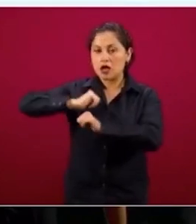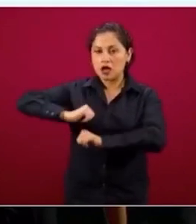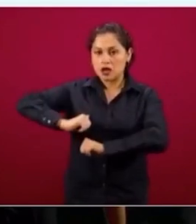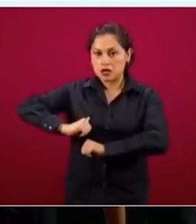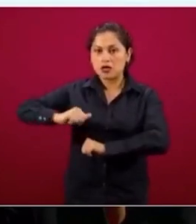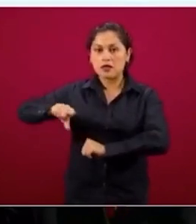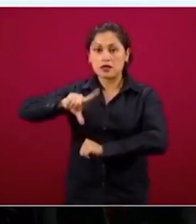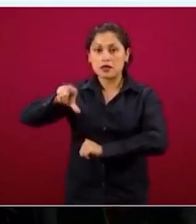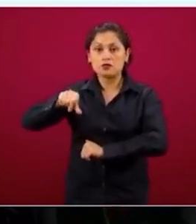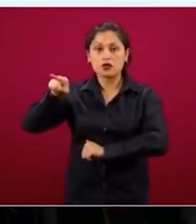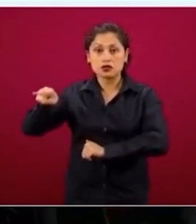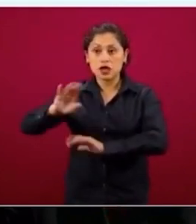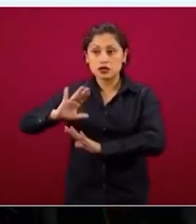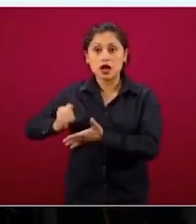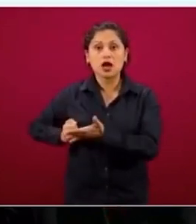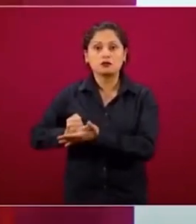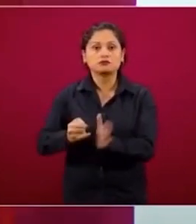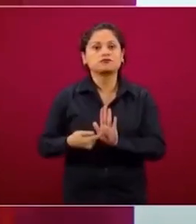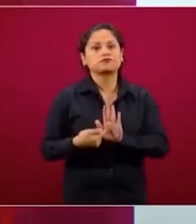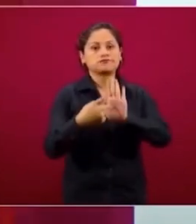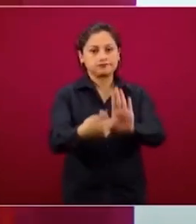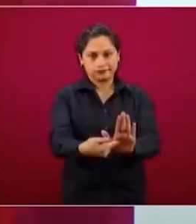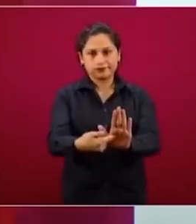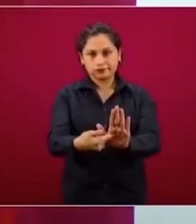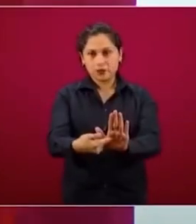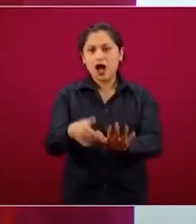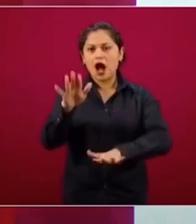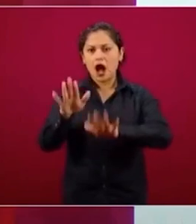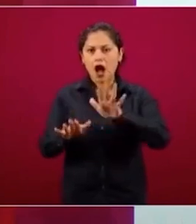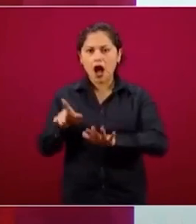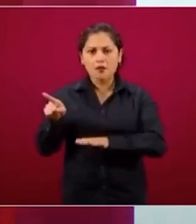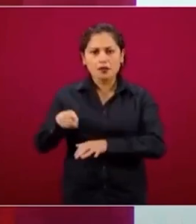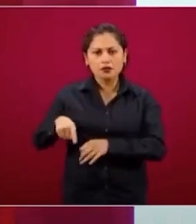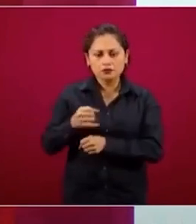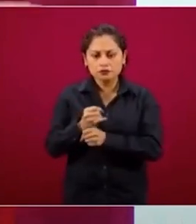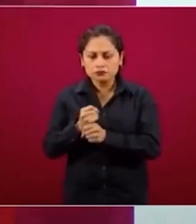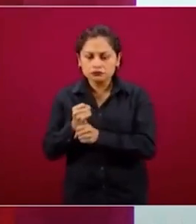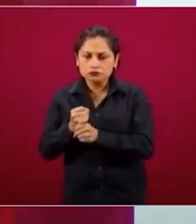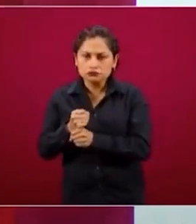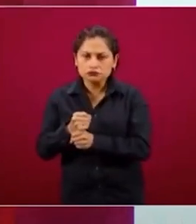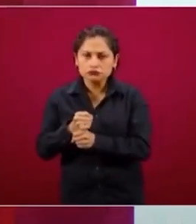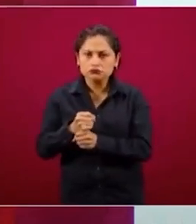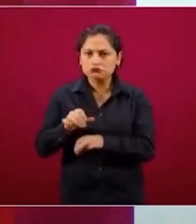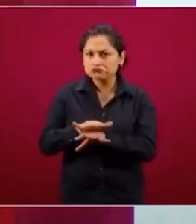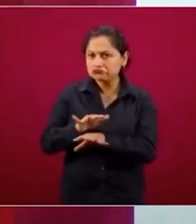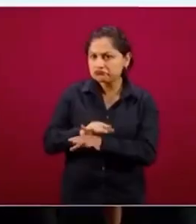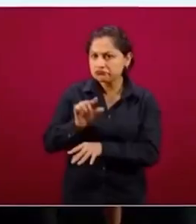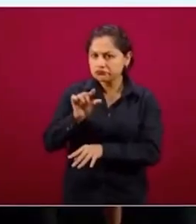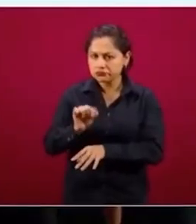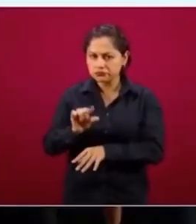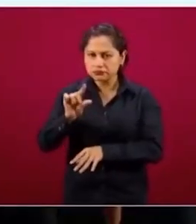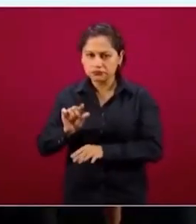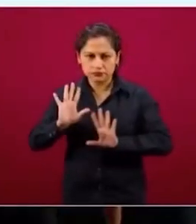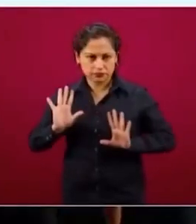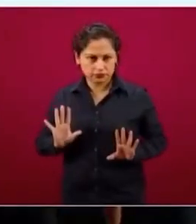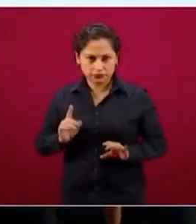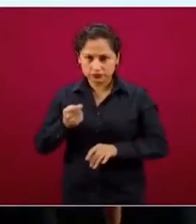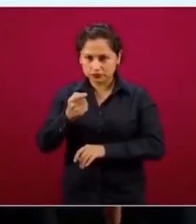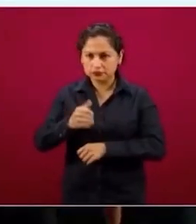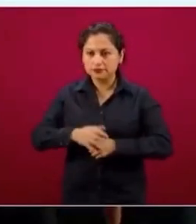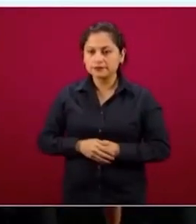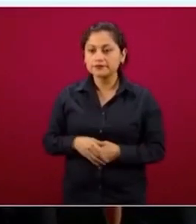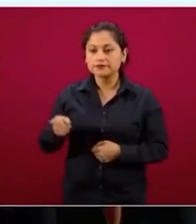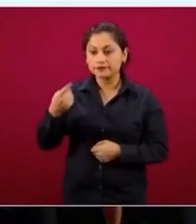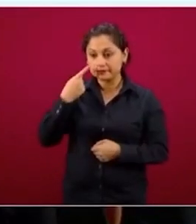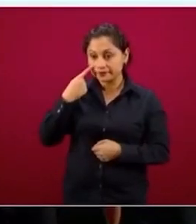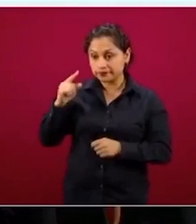publica y suele haber algunos pequeños cambios para arriba o para abajo en esa estadística. Vean ustedes, la fuente es la Dirección General